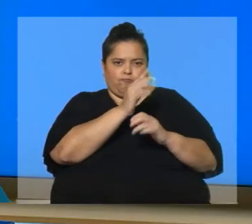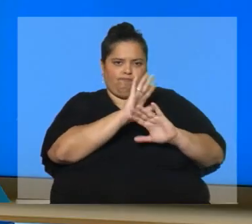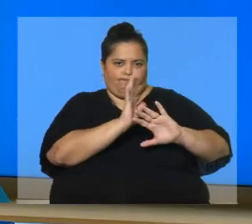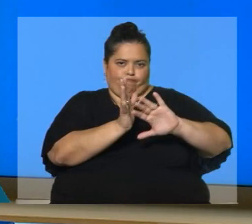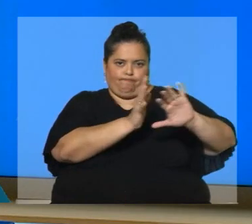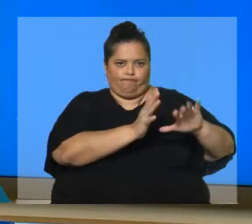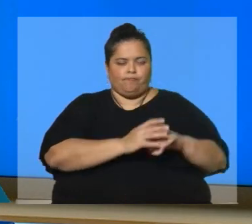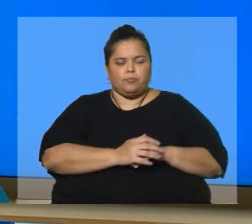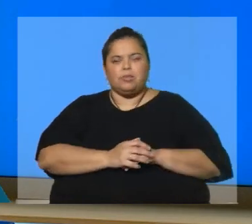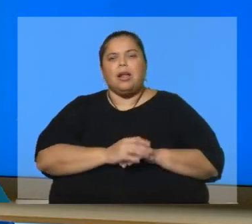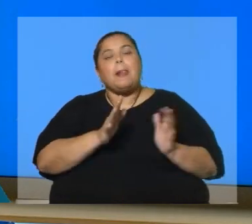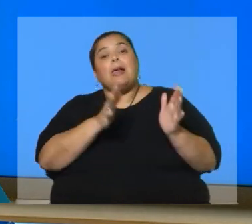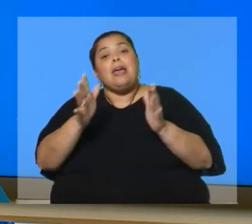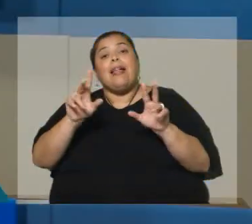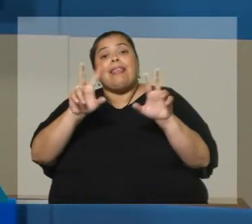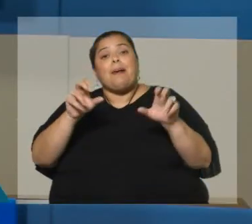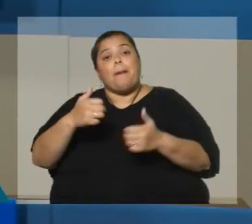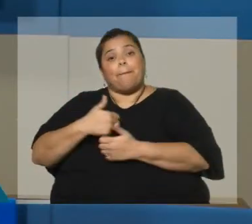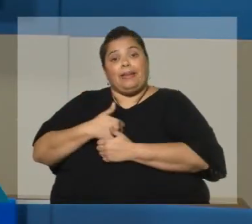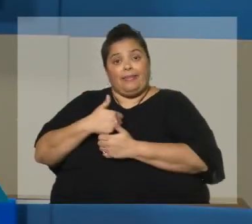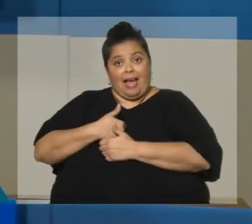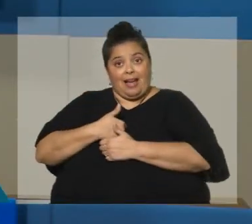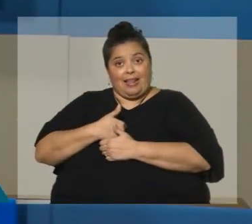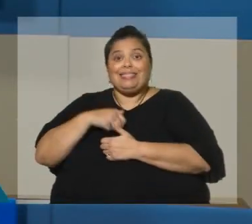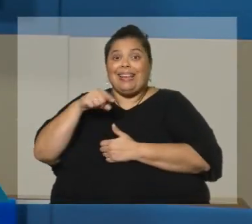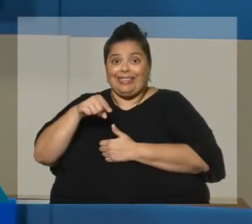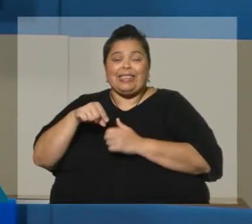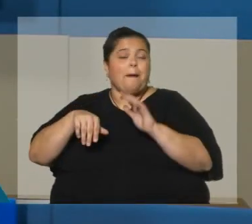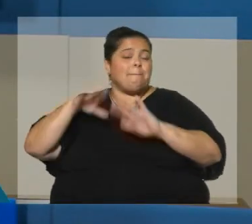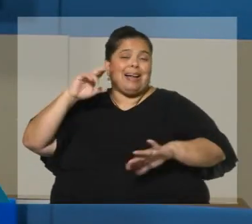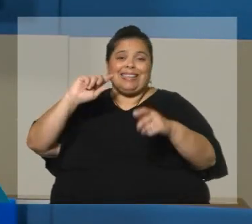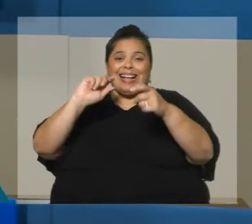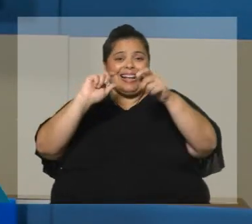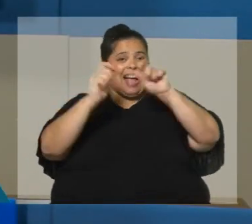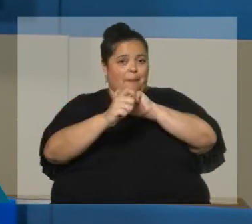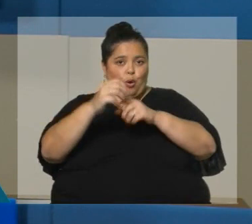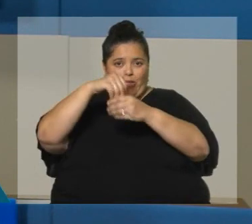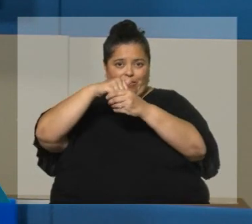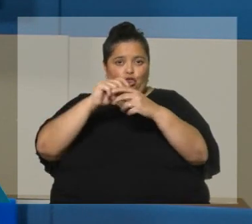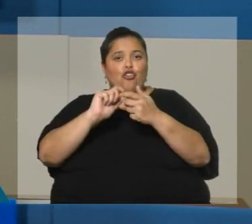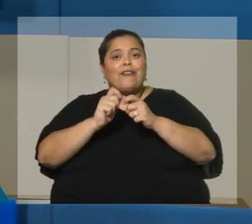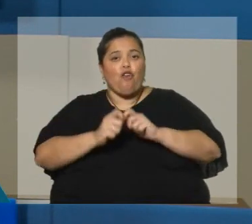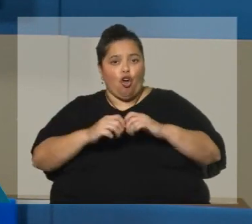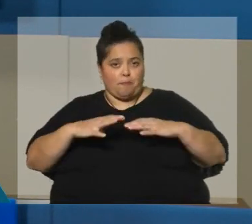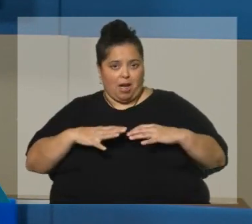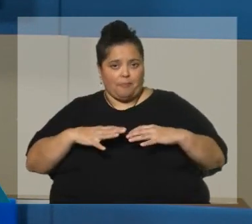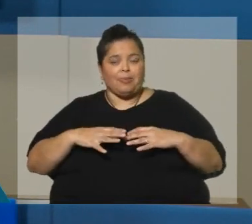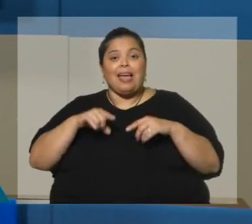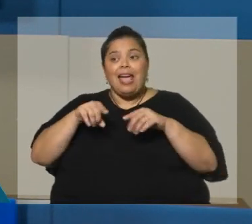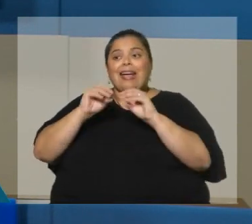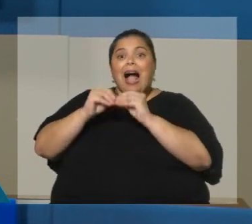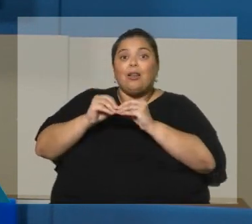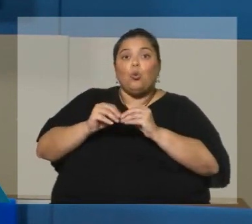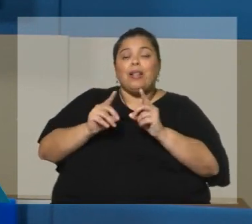militares que le preguntaba? En 30 segundos. El tema de los militares es de las que tienen mayores cambios con la reforma, en la fórmula de cálculo y en las